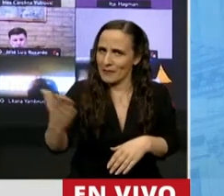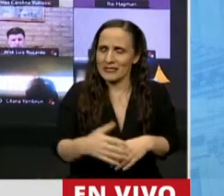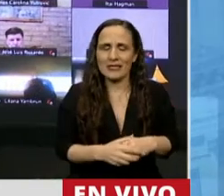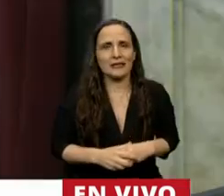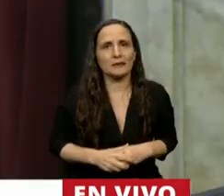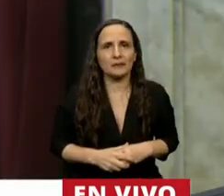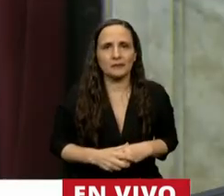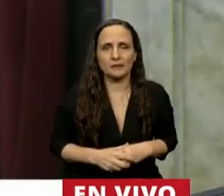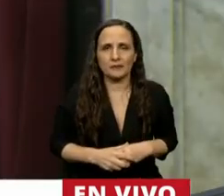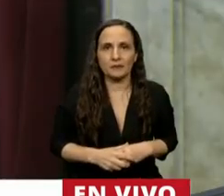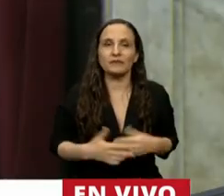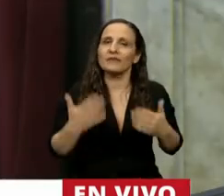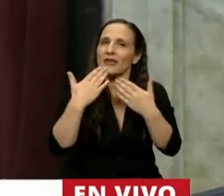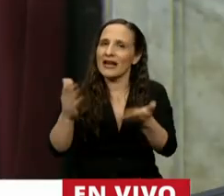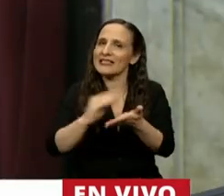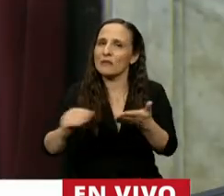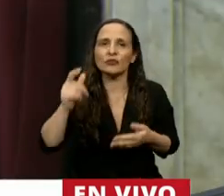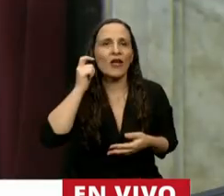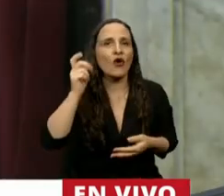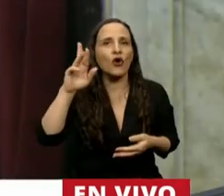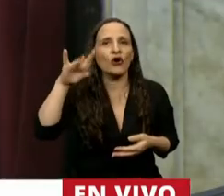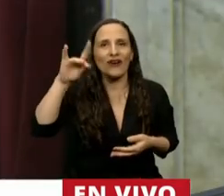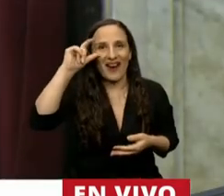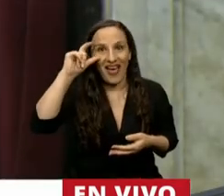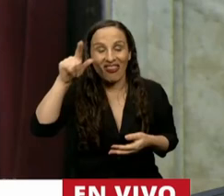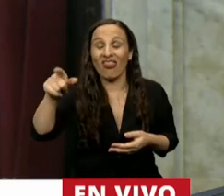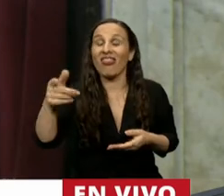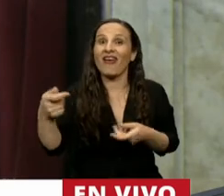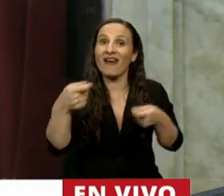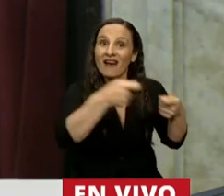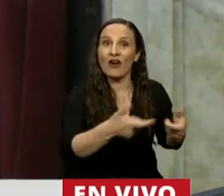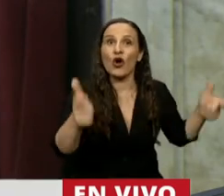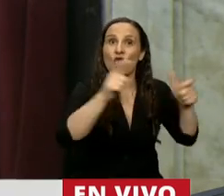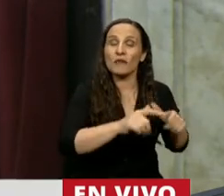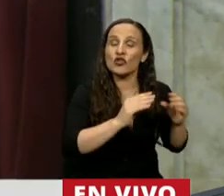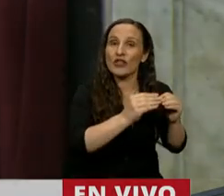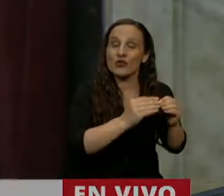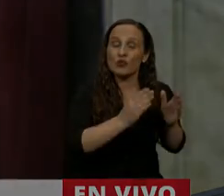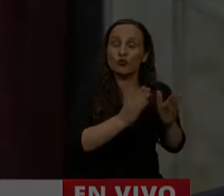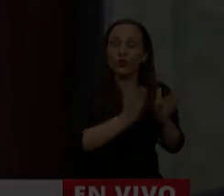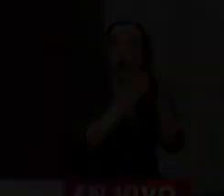Muchas gracias, diputado Grande. La cuestión del privilegio a la Comisión de Asuntos Constitucionales.